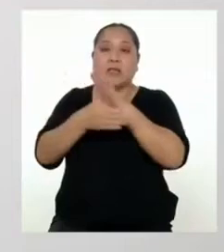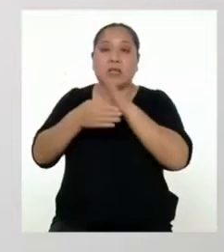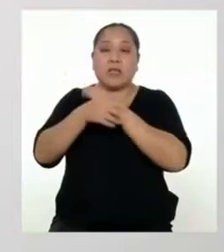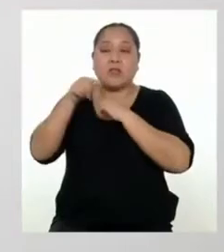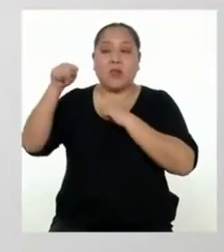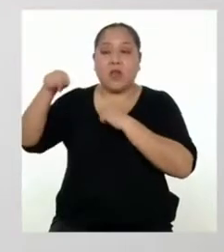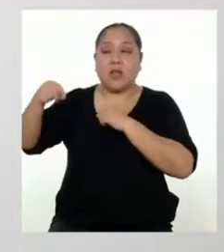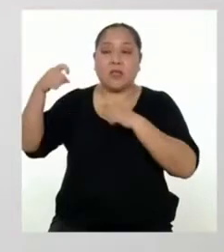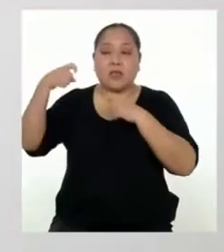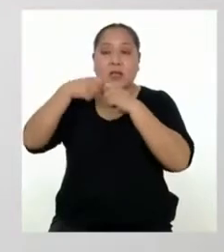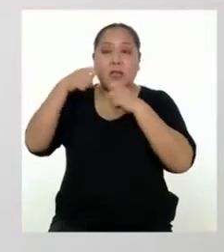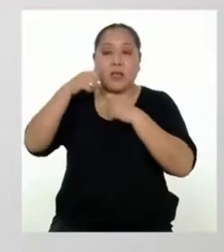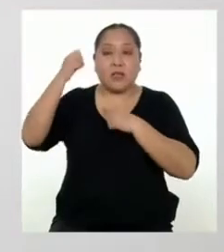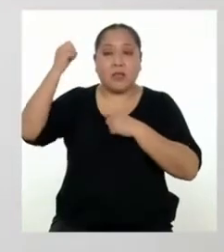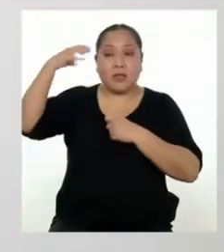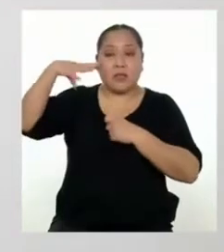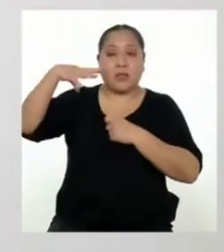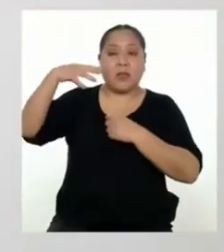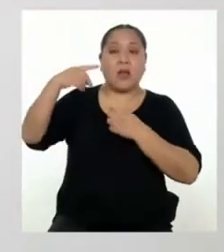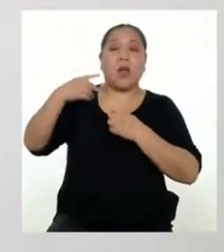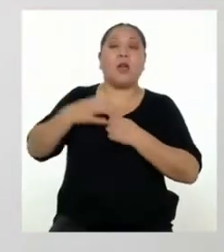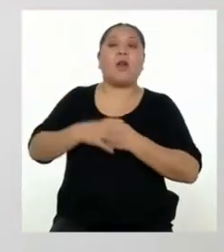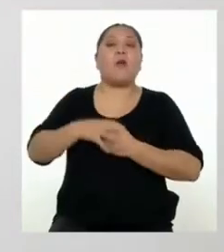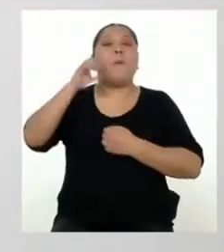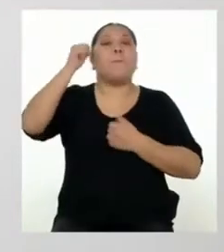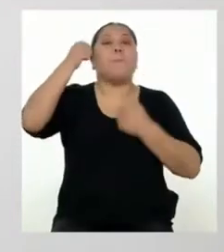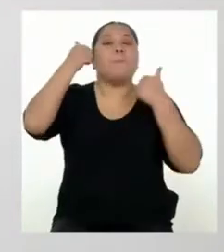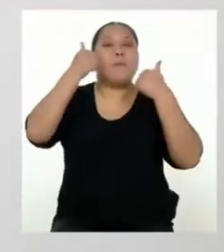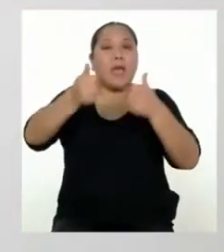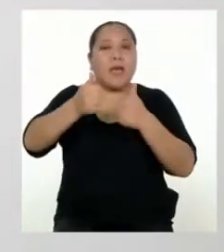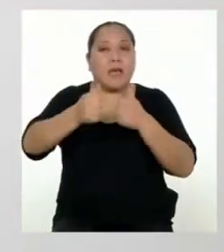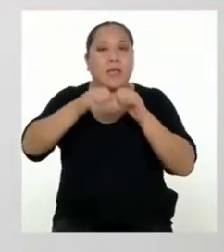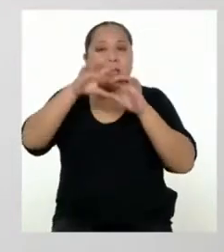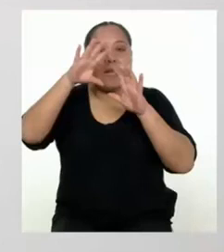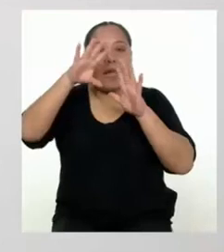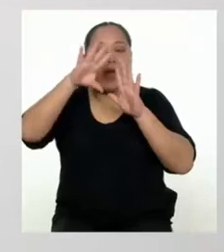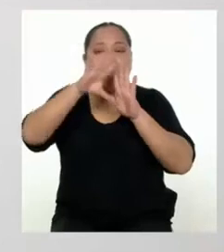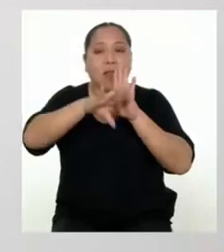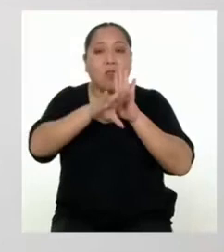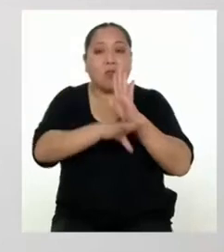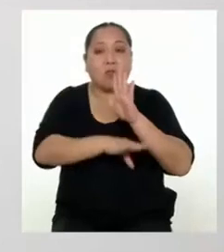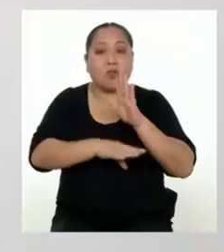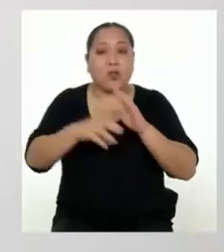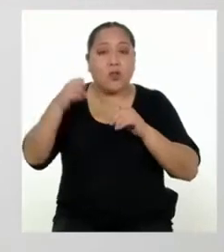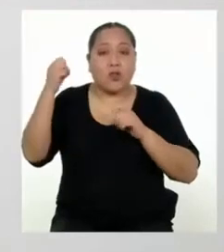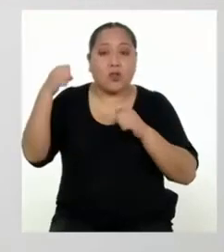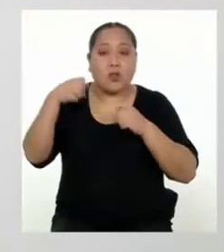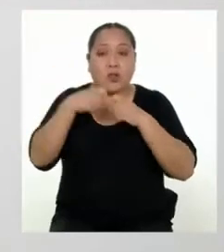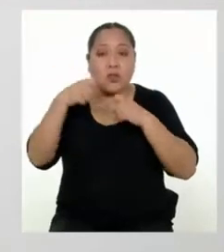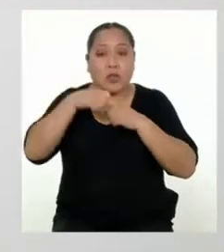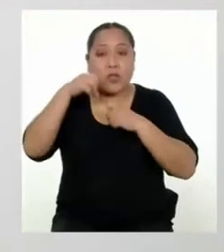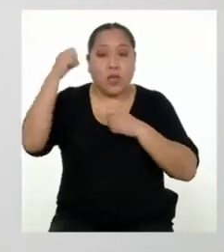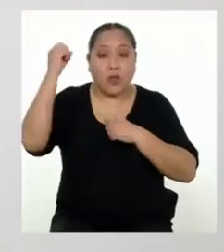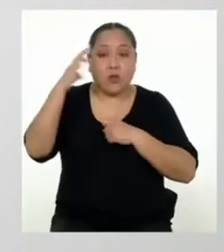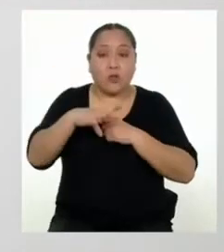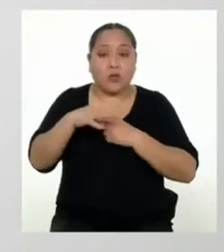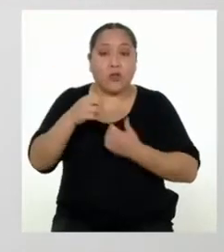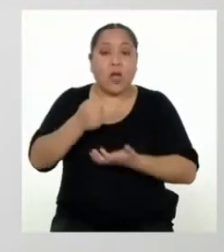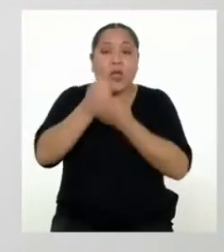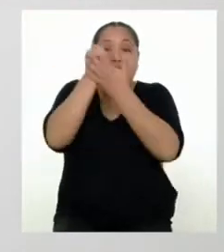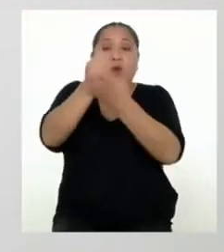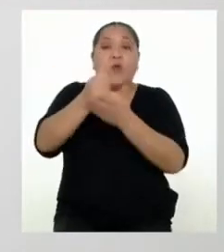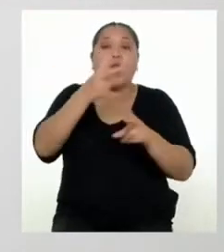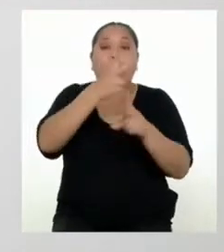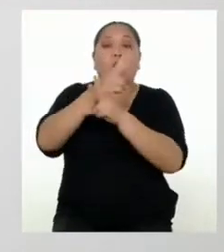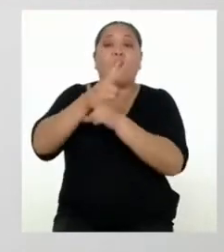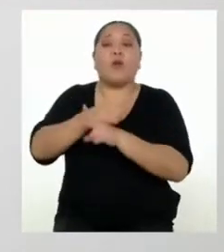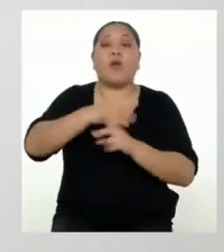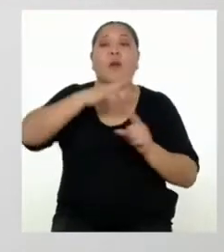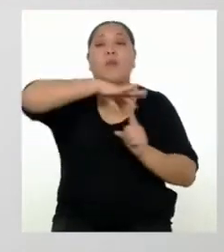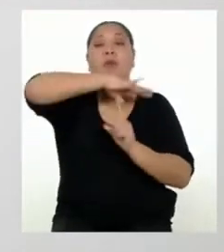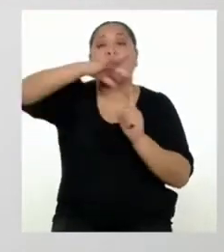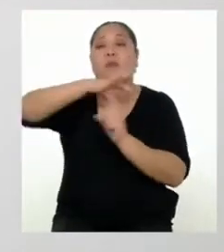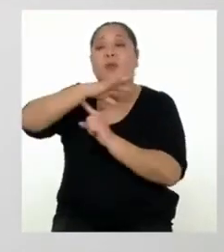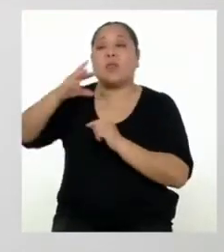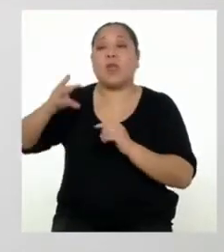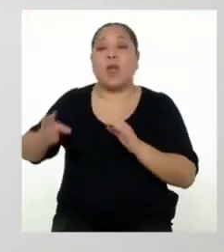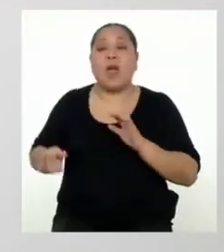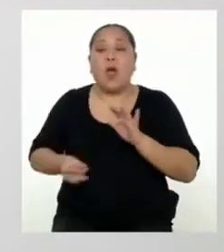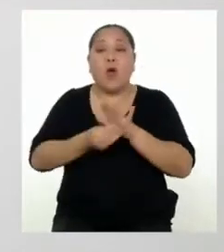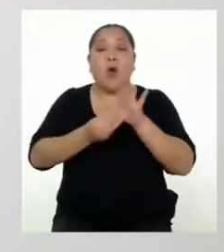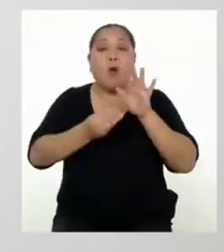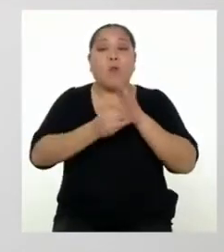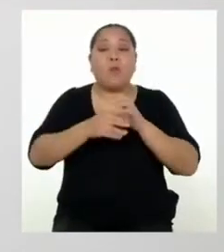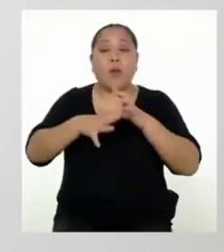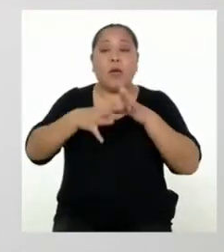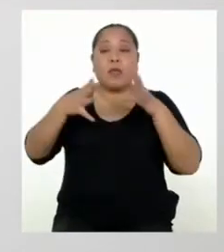recurso. Muy bien. La reducción del uso del recurso es una acción que aporta al cuidado del medio ambiente y aumenta la